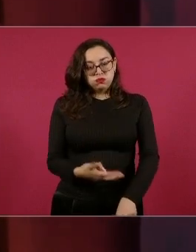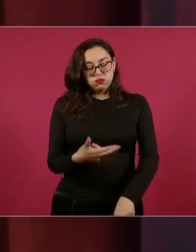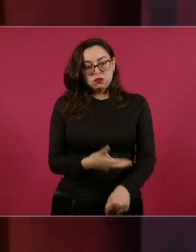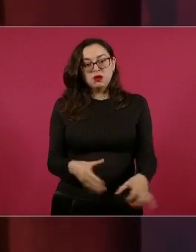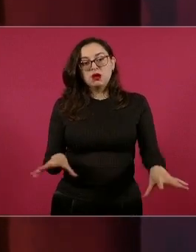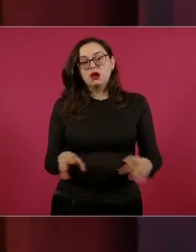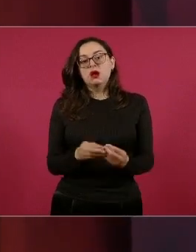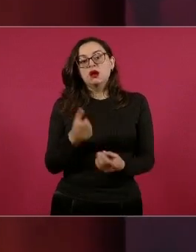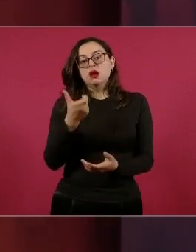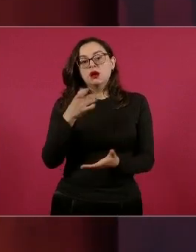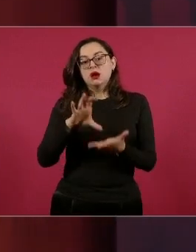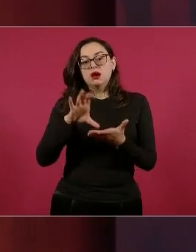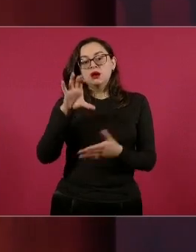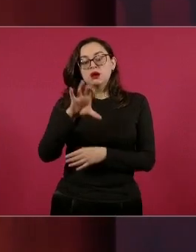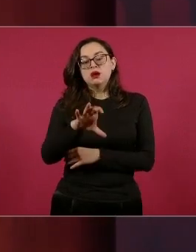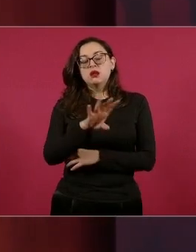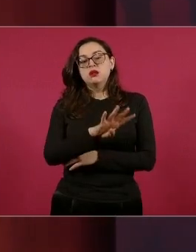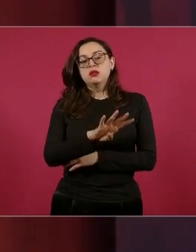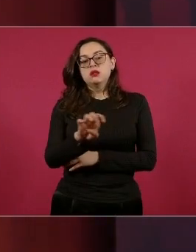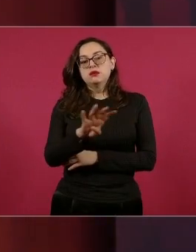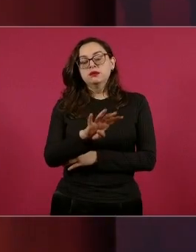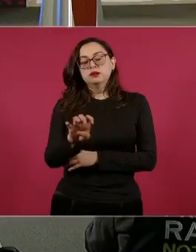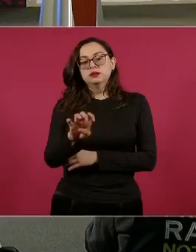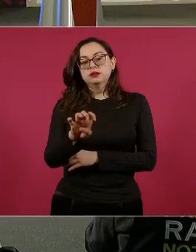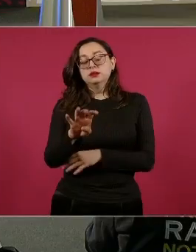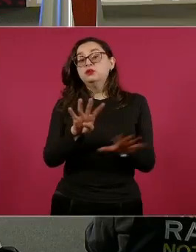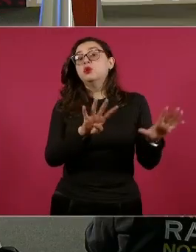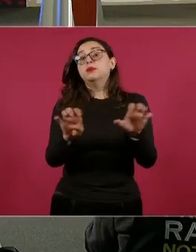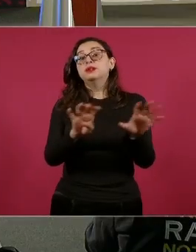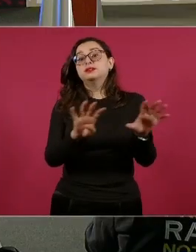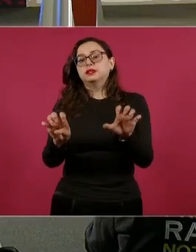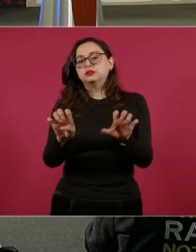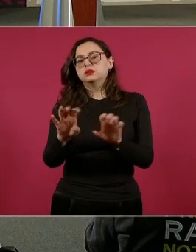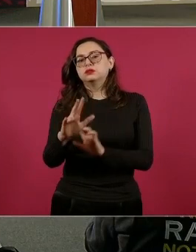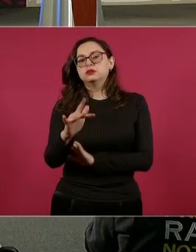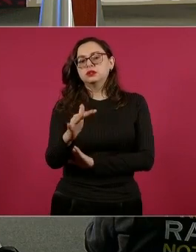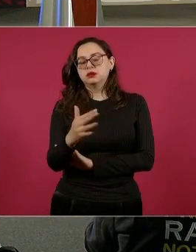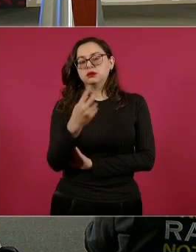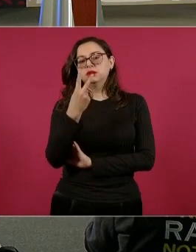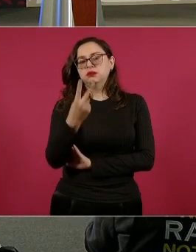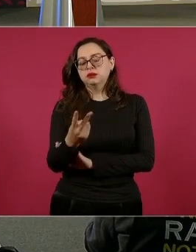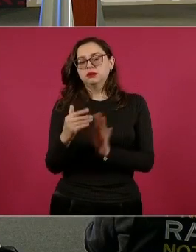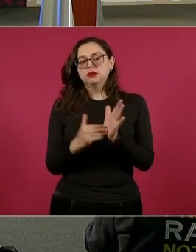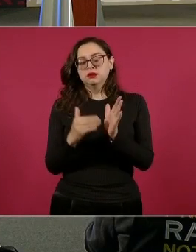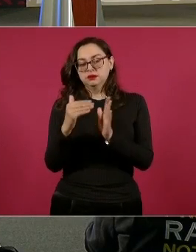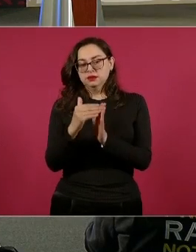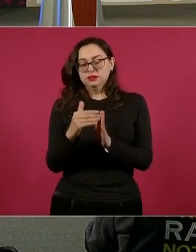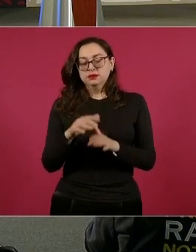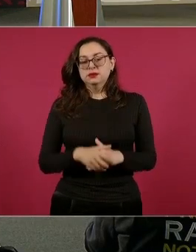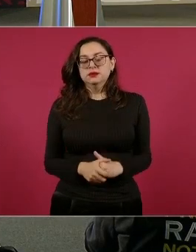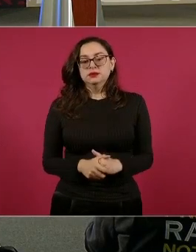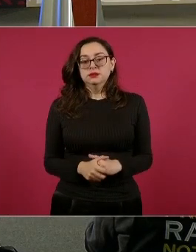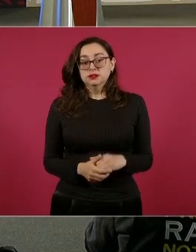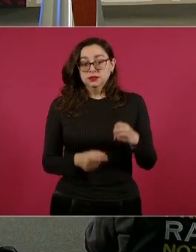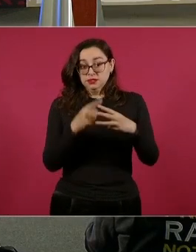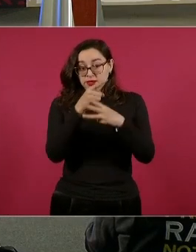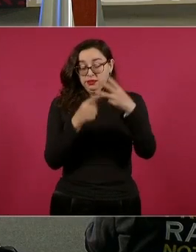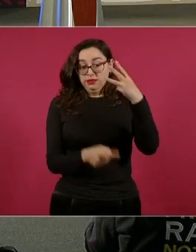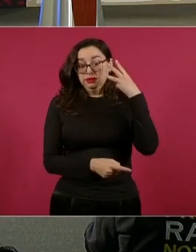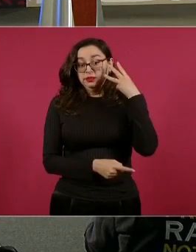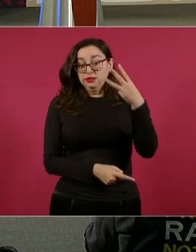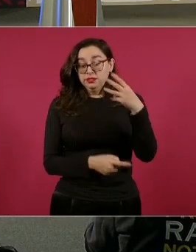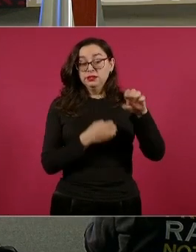952 millones 381 pesos. Estos tres estados